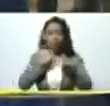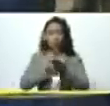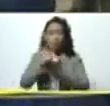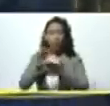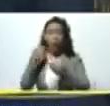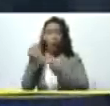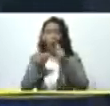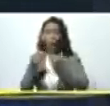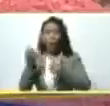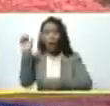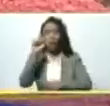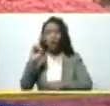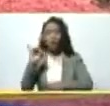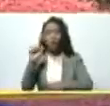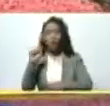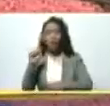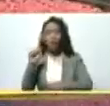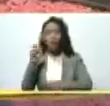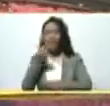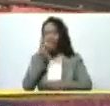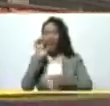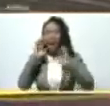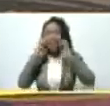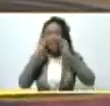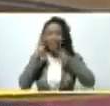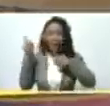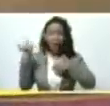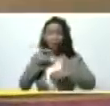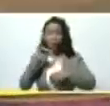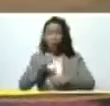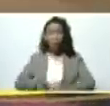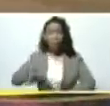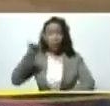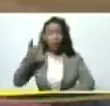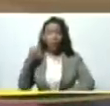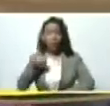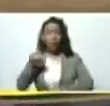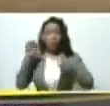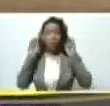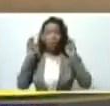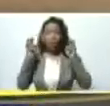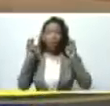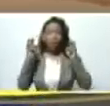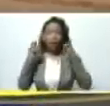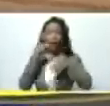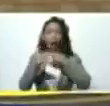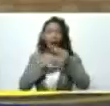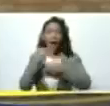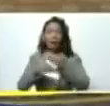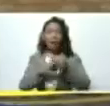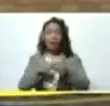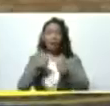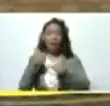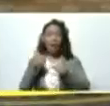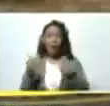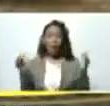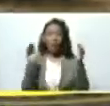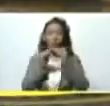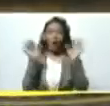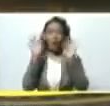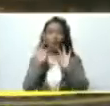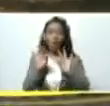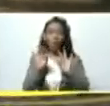es la soya y el maíz eso es un dato importante que tenemos que en este caso presidente resaltar de igual manera